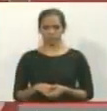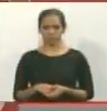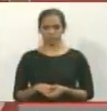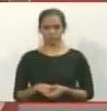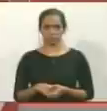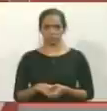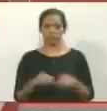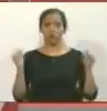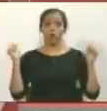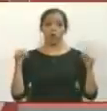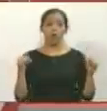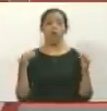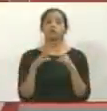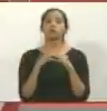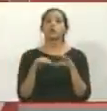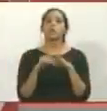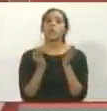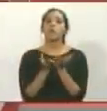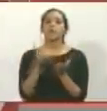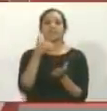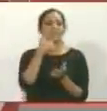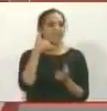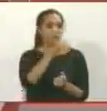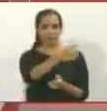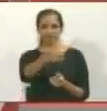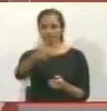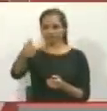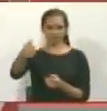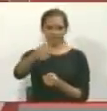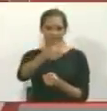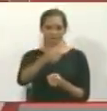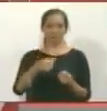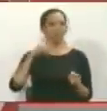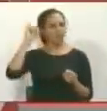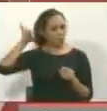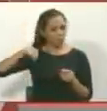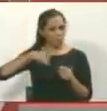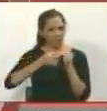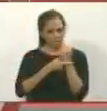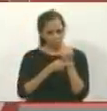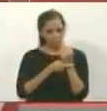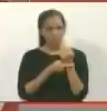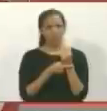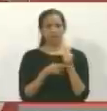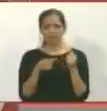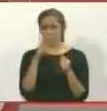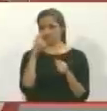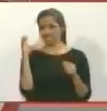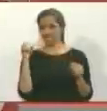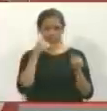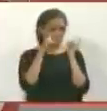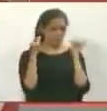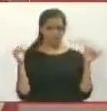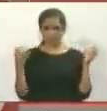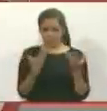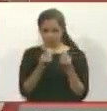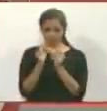Hoy, cuando todo el mundo tiene teléfono para grabar, y cuando Guaidó anda con 200 camarógrafos al lado de él,